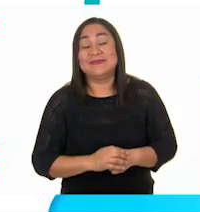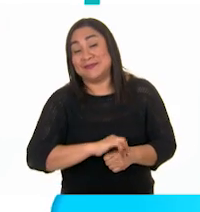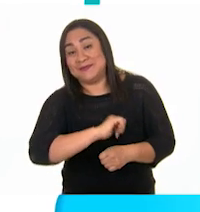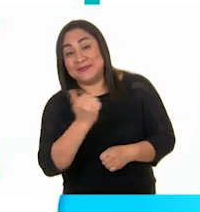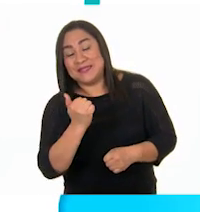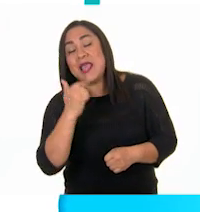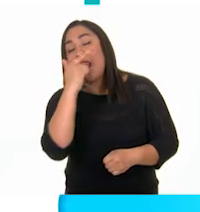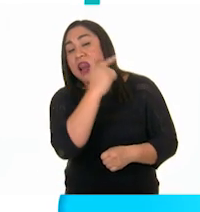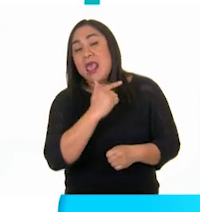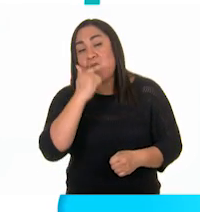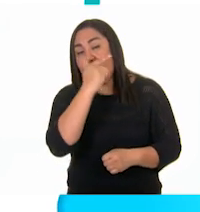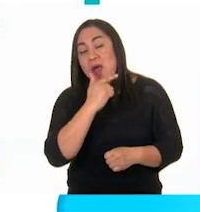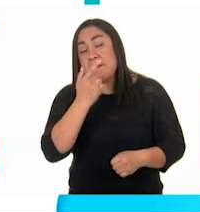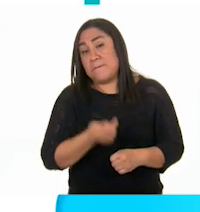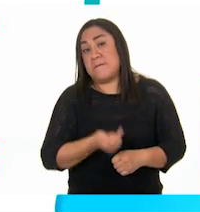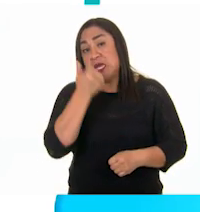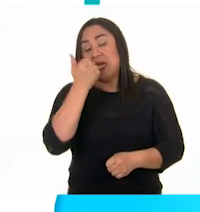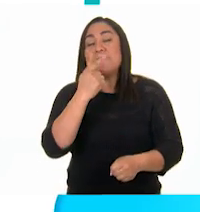materna de primer grado.